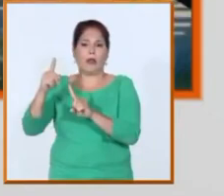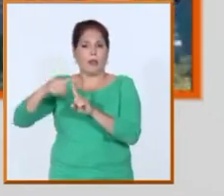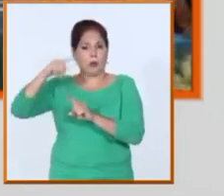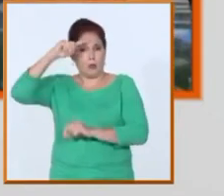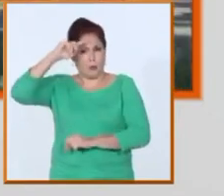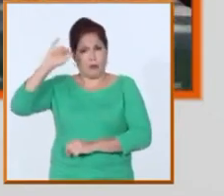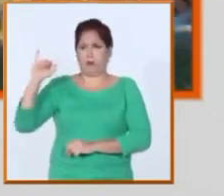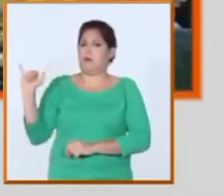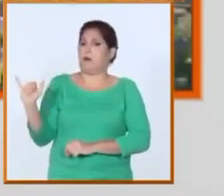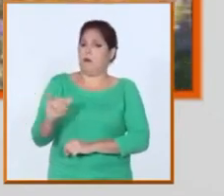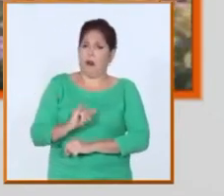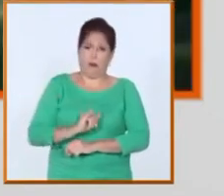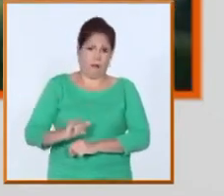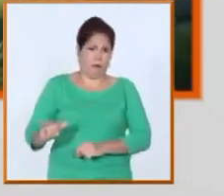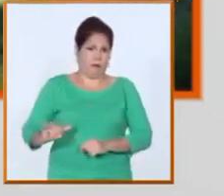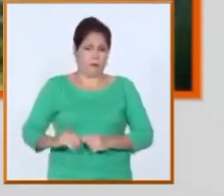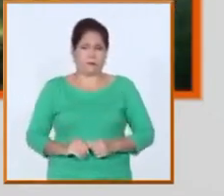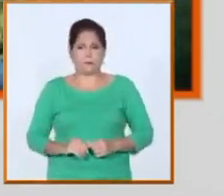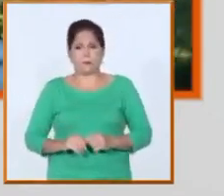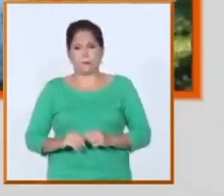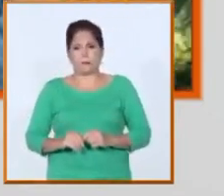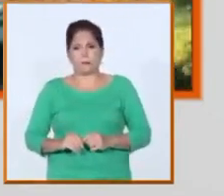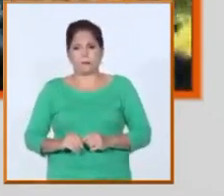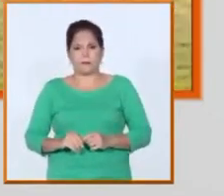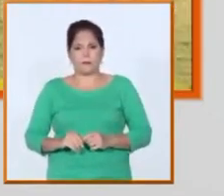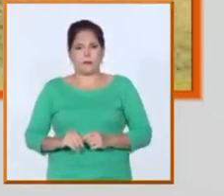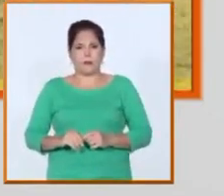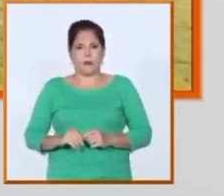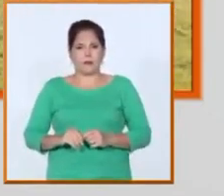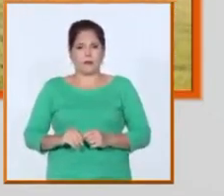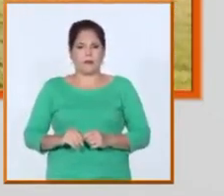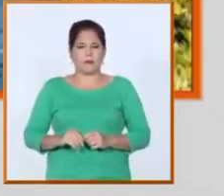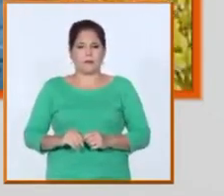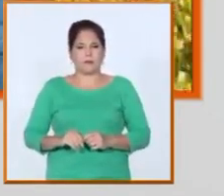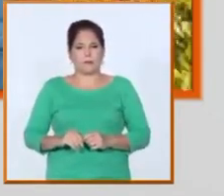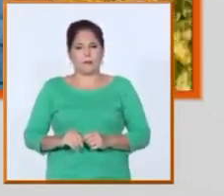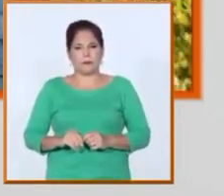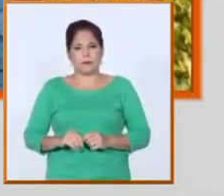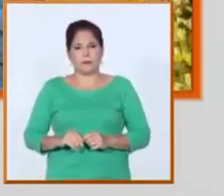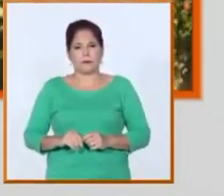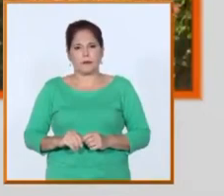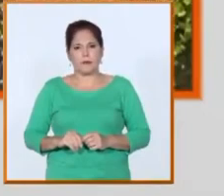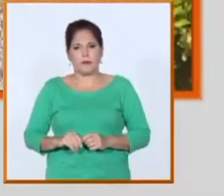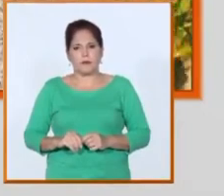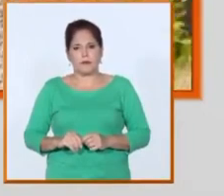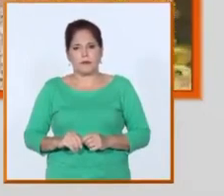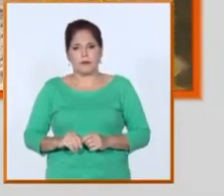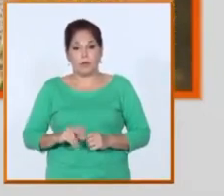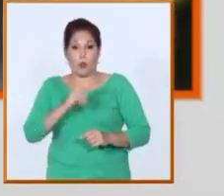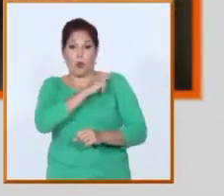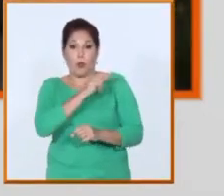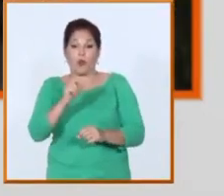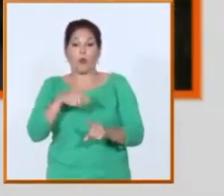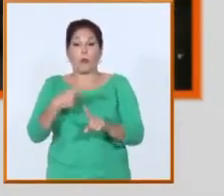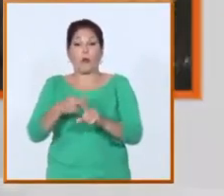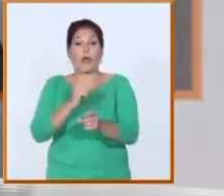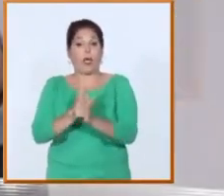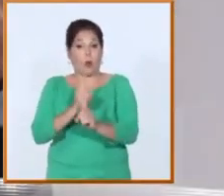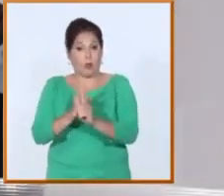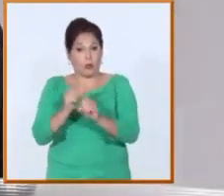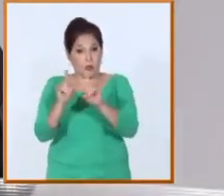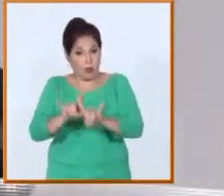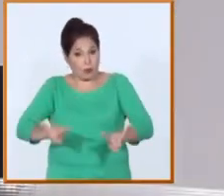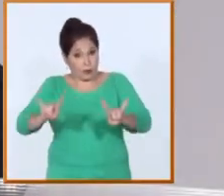o la educación superior de ciclo corto en esta fase de curso por encuentro los centros universitarios